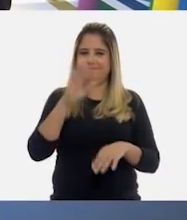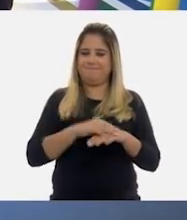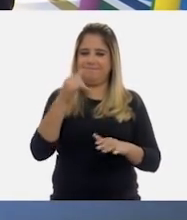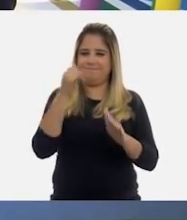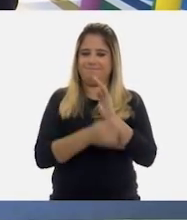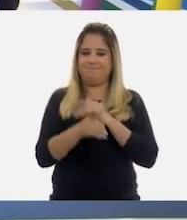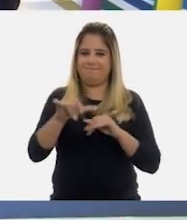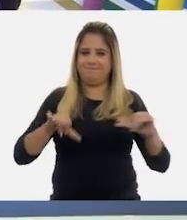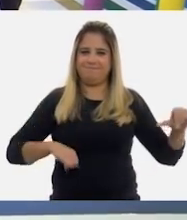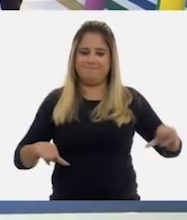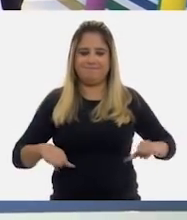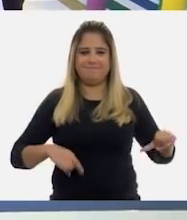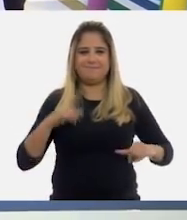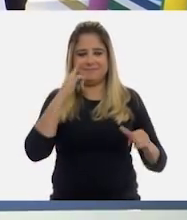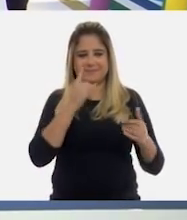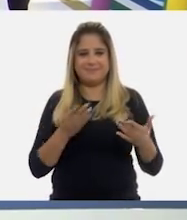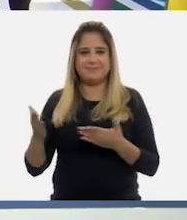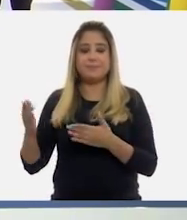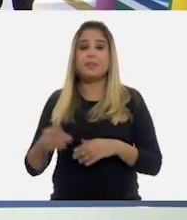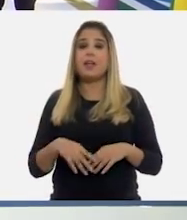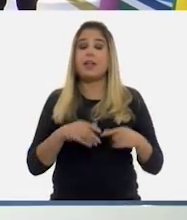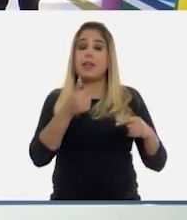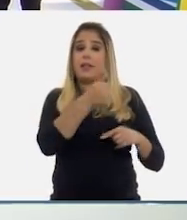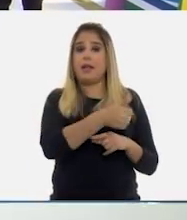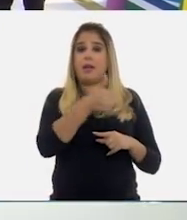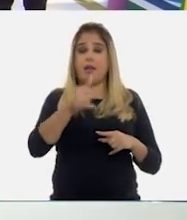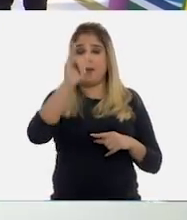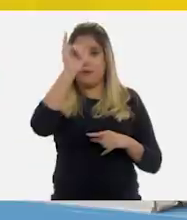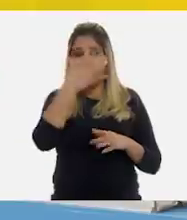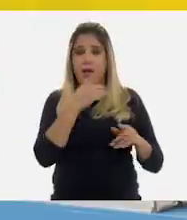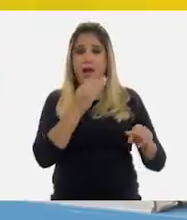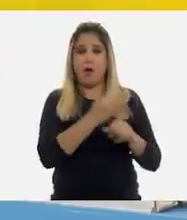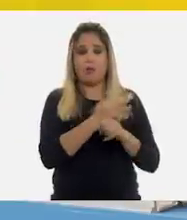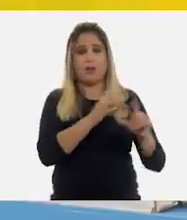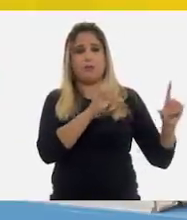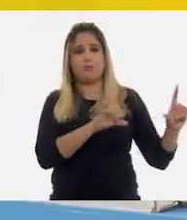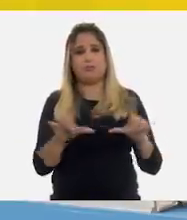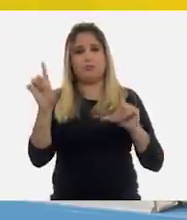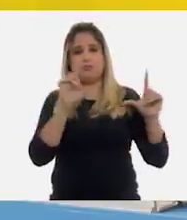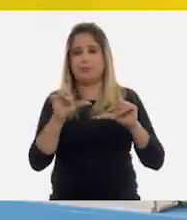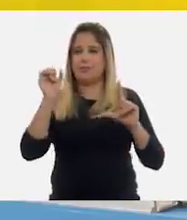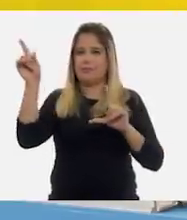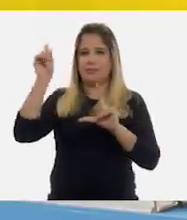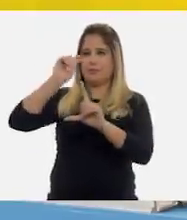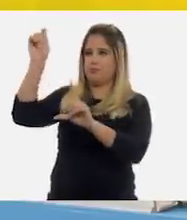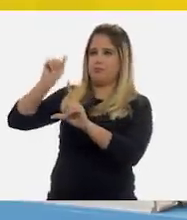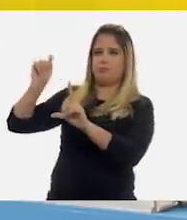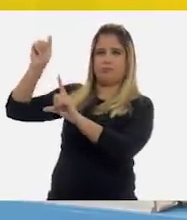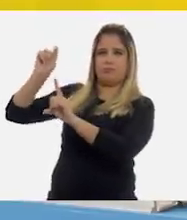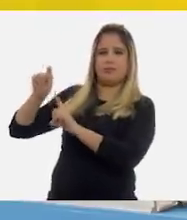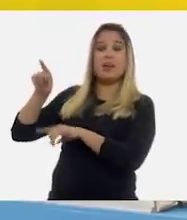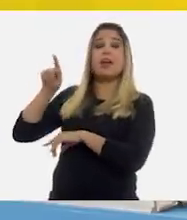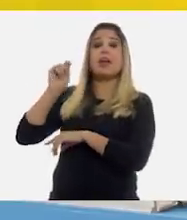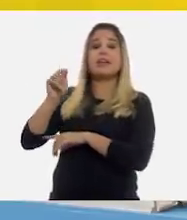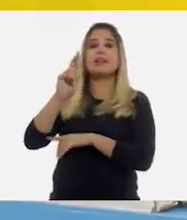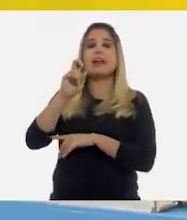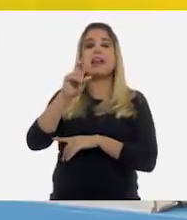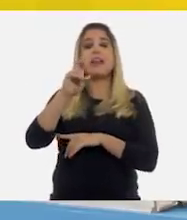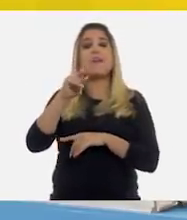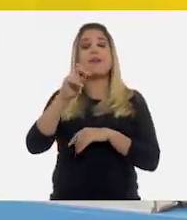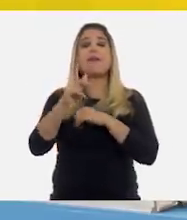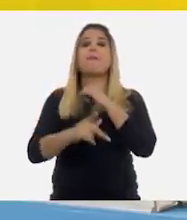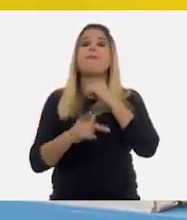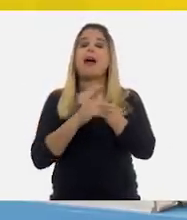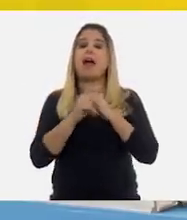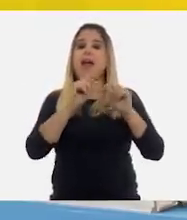actividad? Sí, maestra. Cada imagen que se encuentra ahorita en nuestro pizarrón es un tipo de relieve de nuestro país.